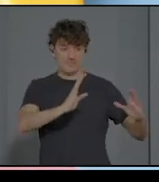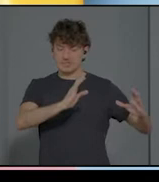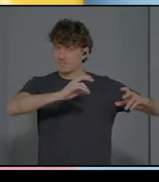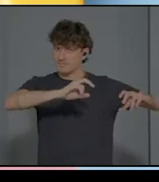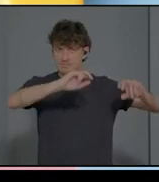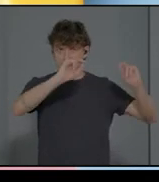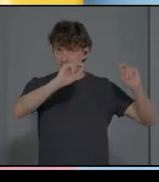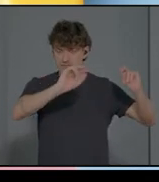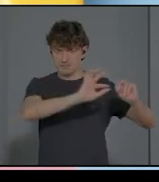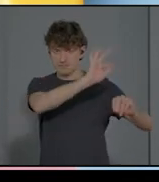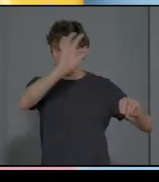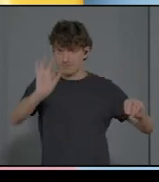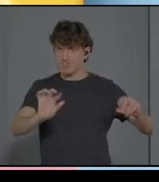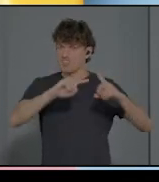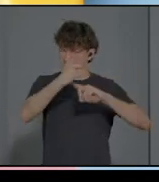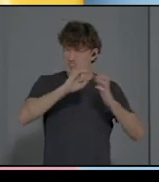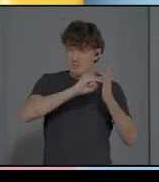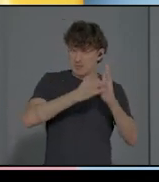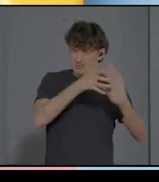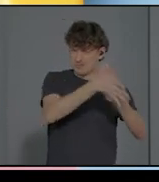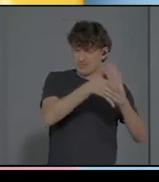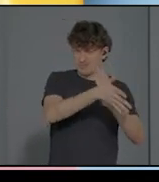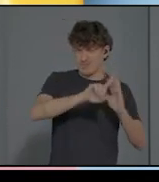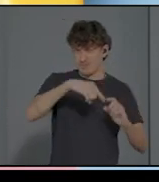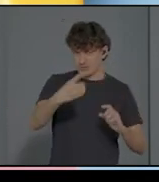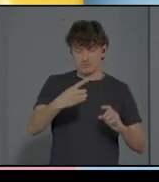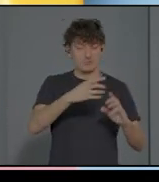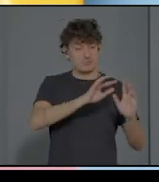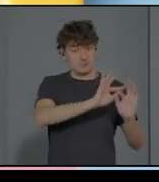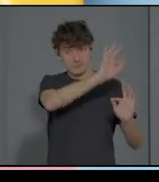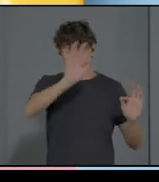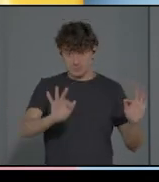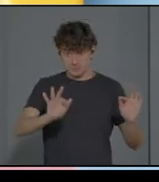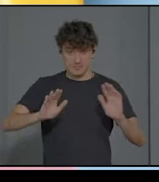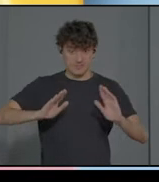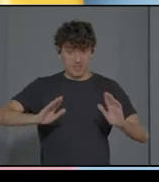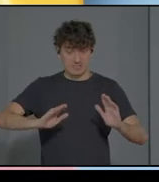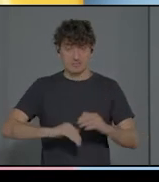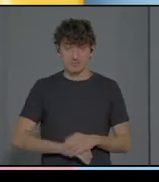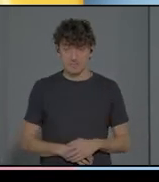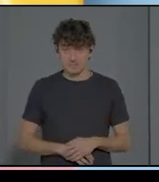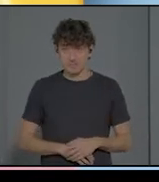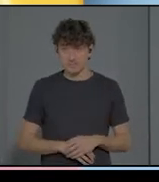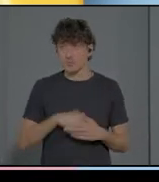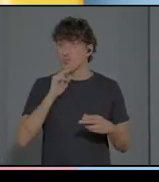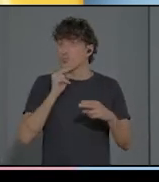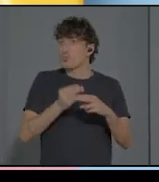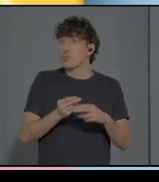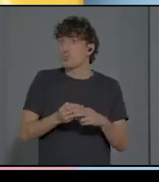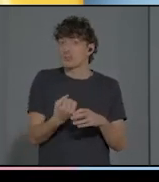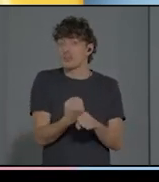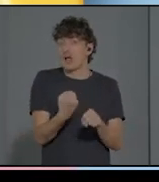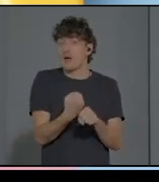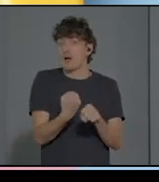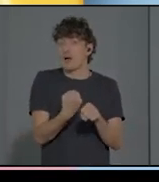siguiente que llamamos el trabajo en la representación